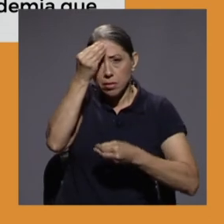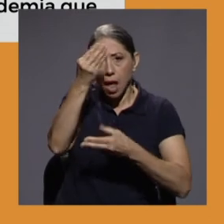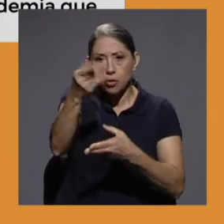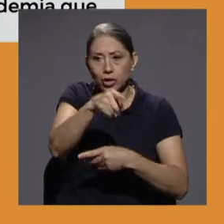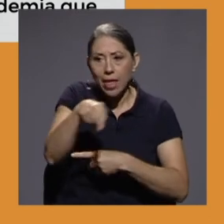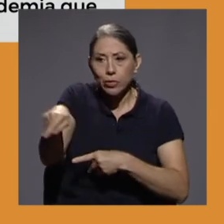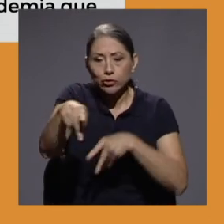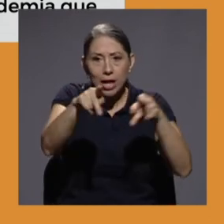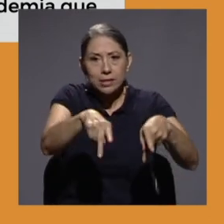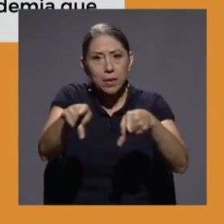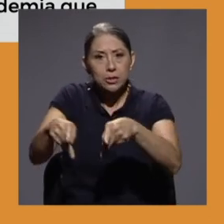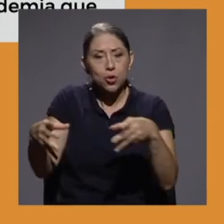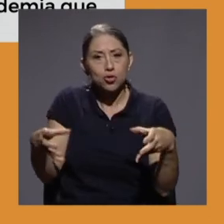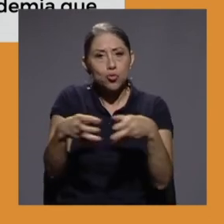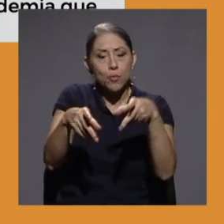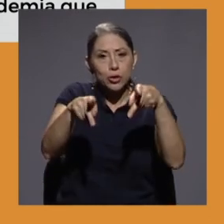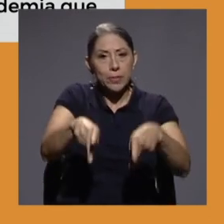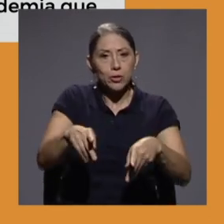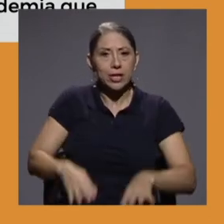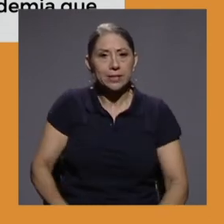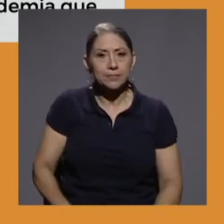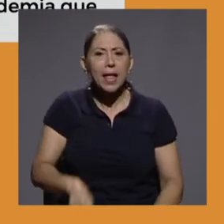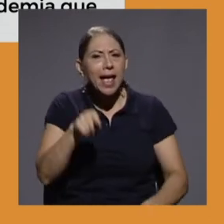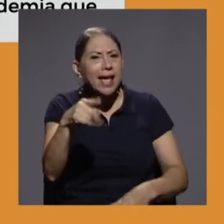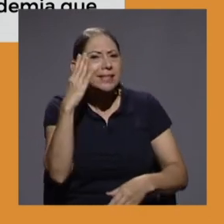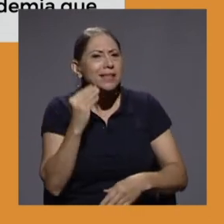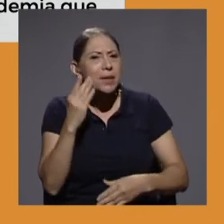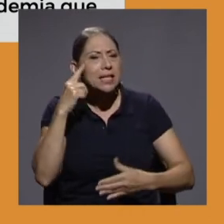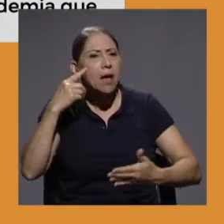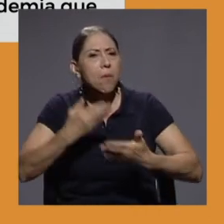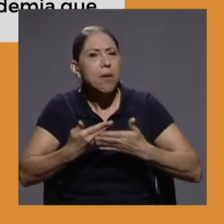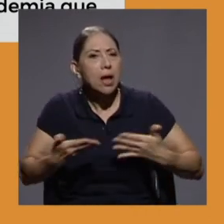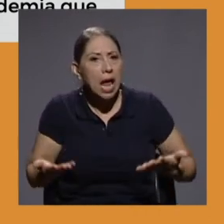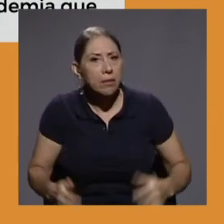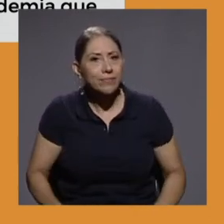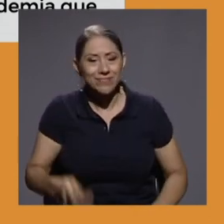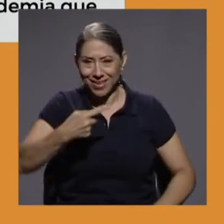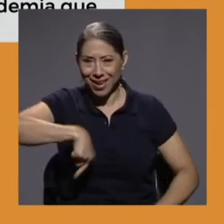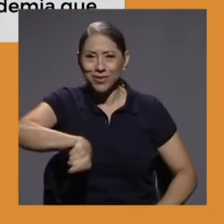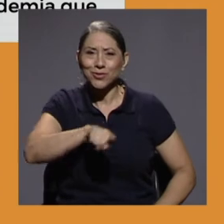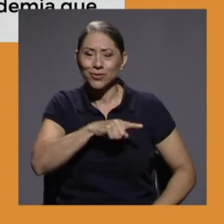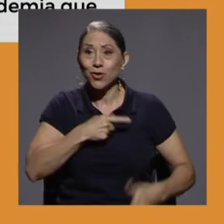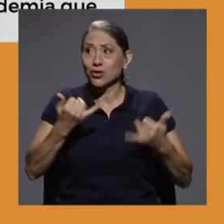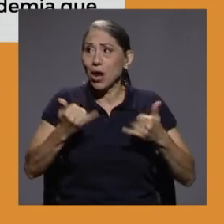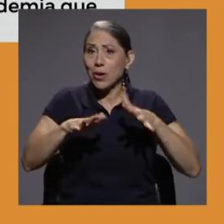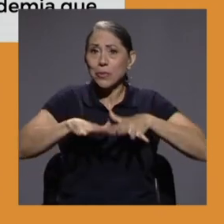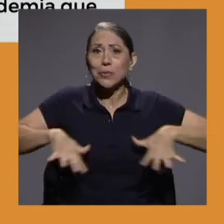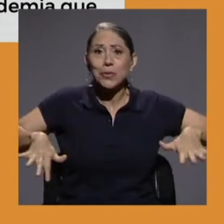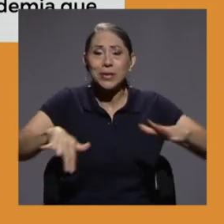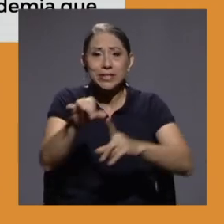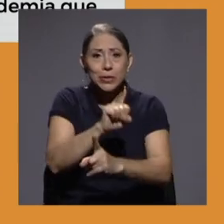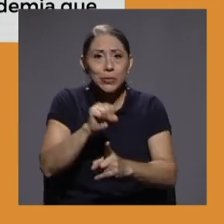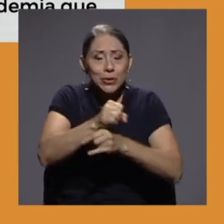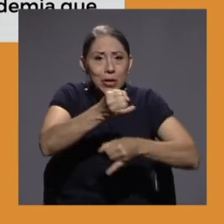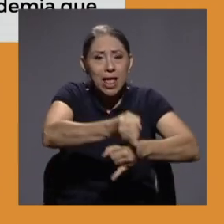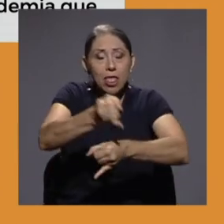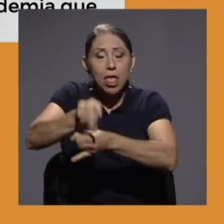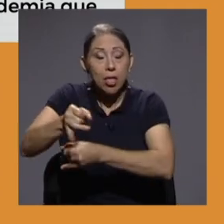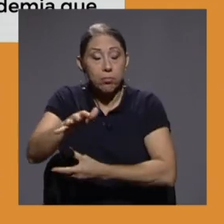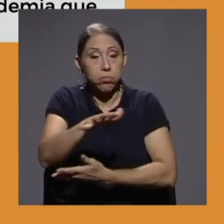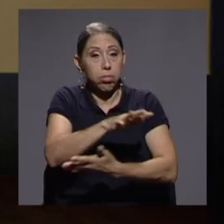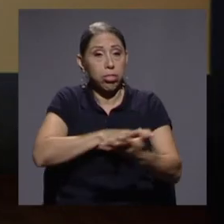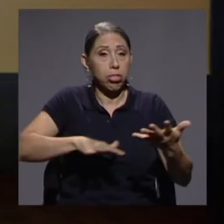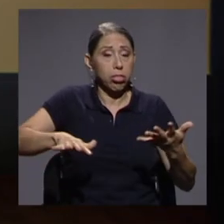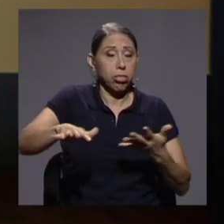¿Qué es lo que nos permite evidenciar esta experiencia? Nos permite evidenciar que estamos ante un contexto institucional desordenado,